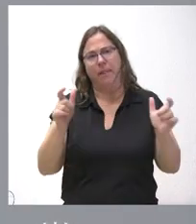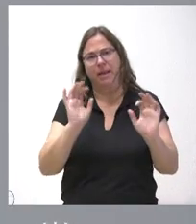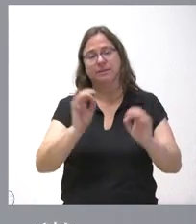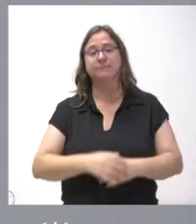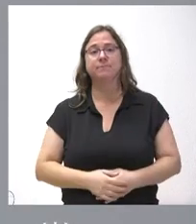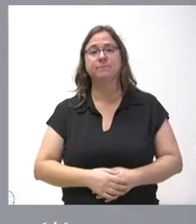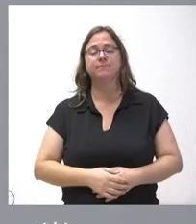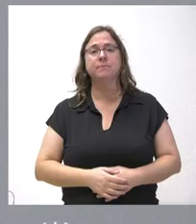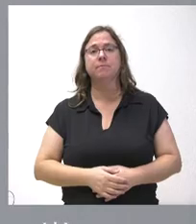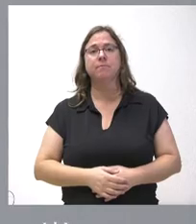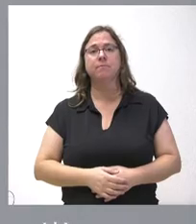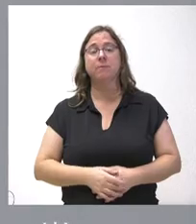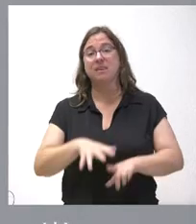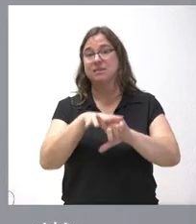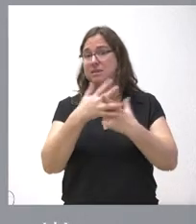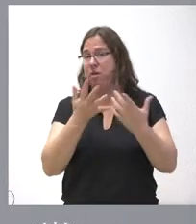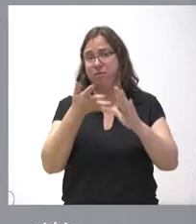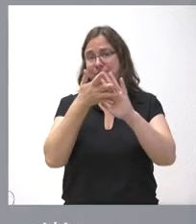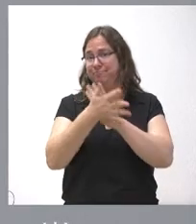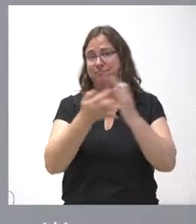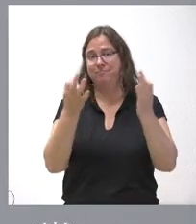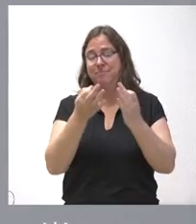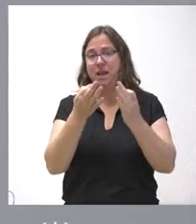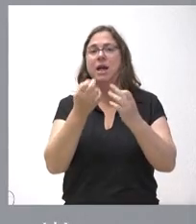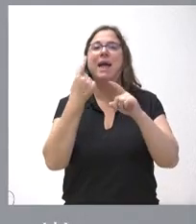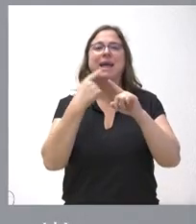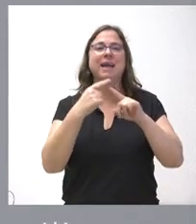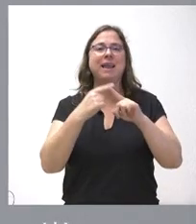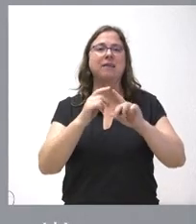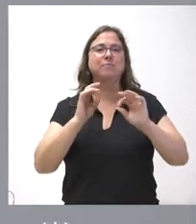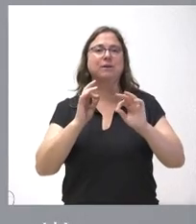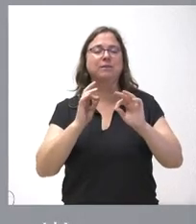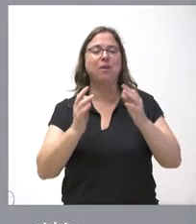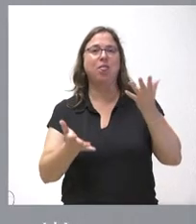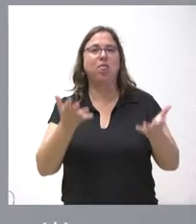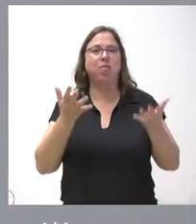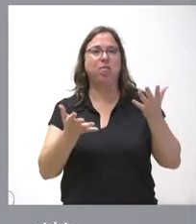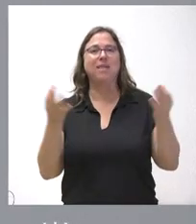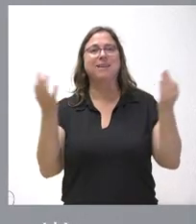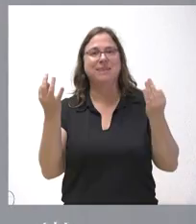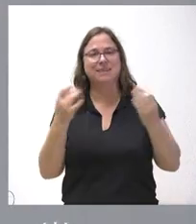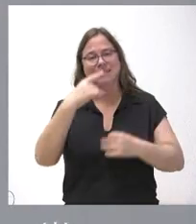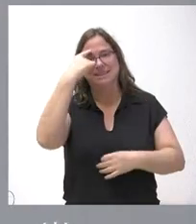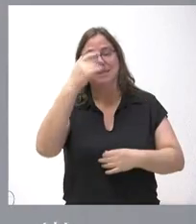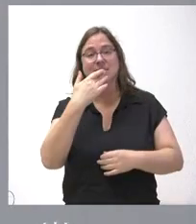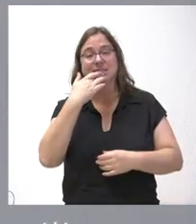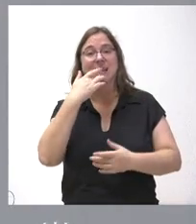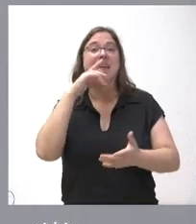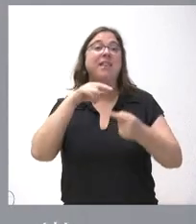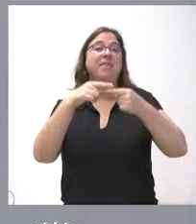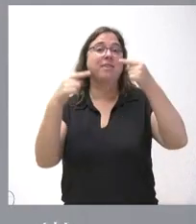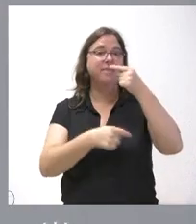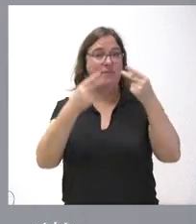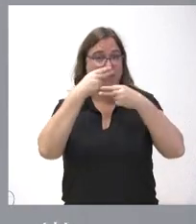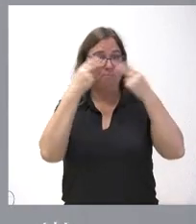Y, finalmente, este escenario que les presento tiene un elemento de mucha indefinición, que es saber si el déficit público que estimamos aquí